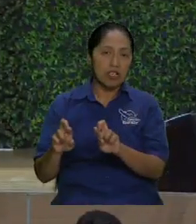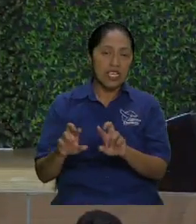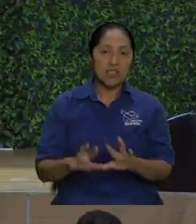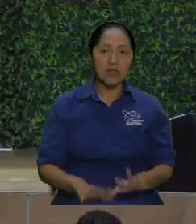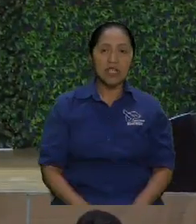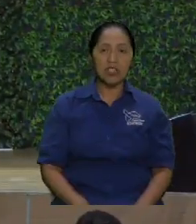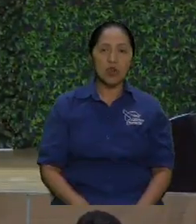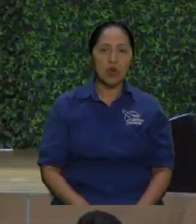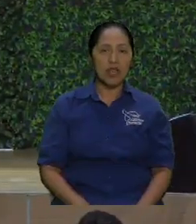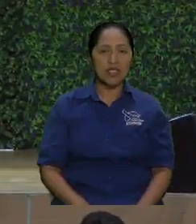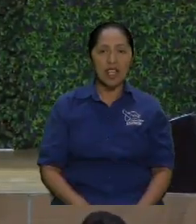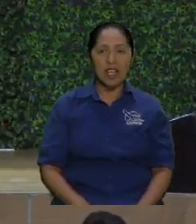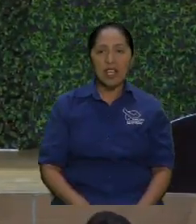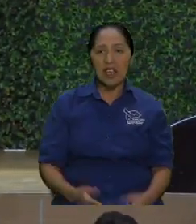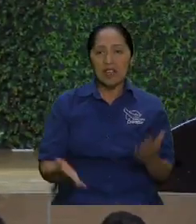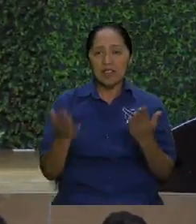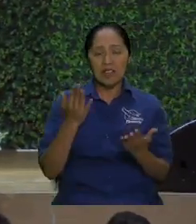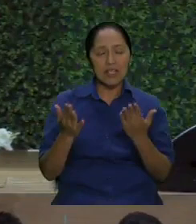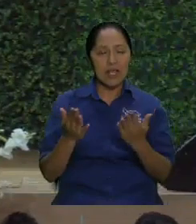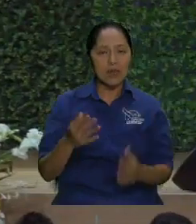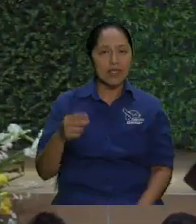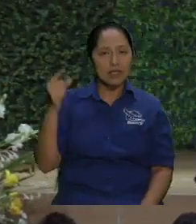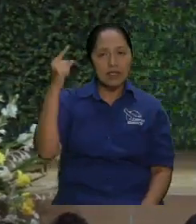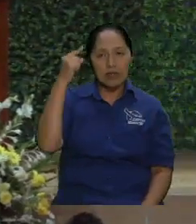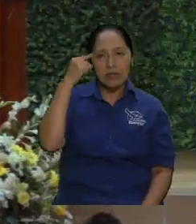Y esa fast food va a ser